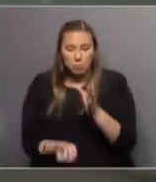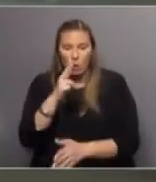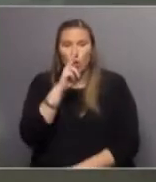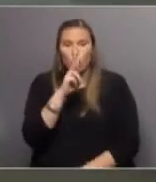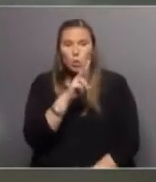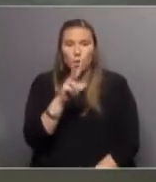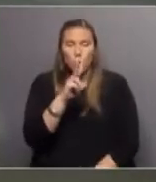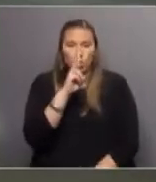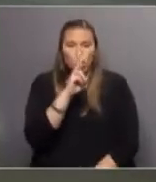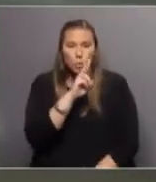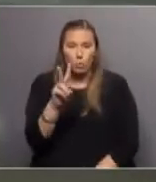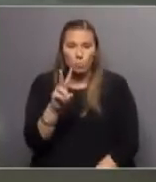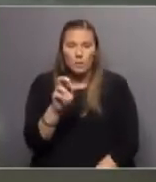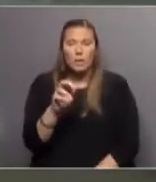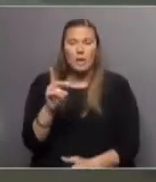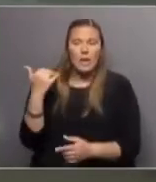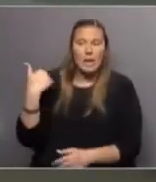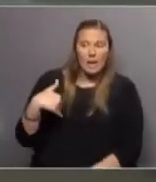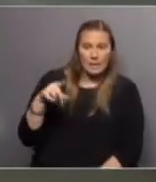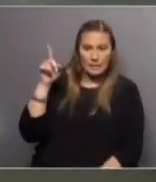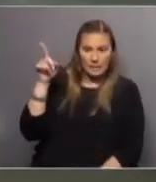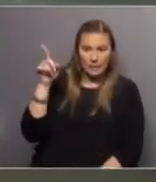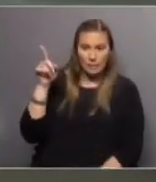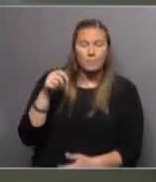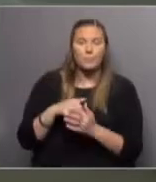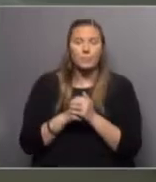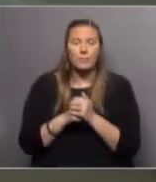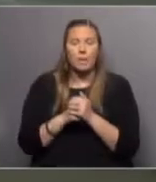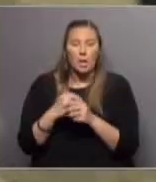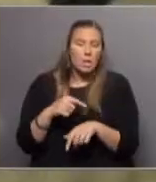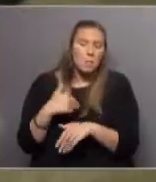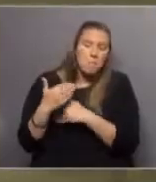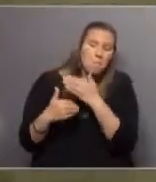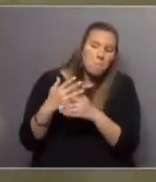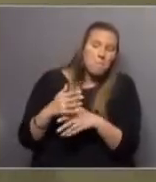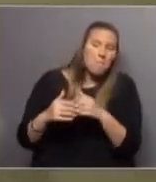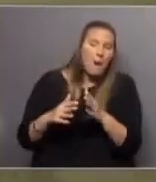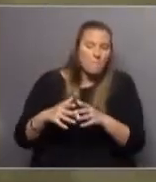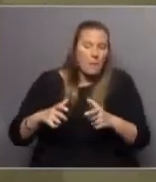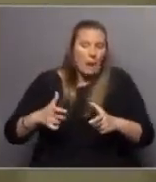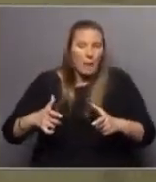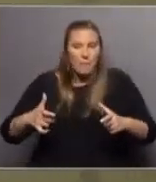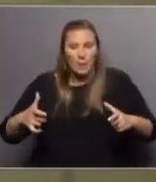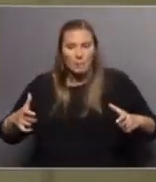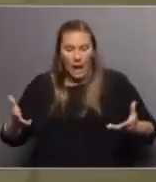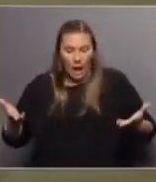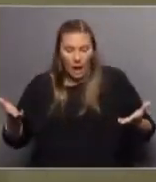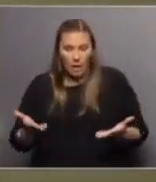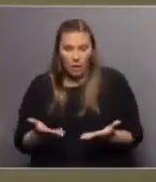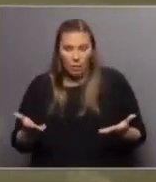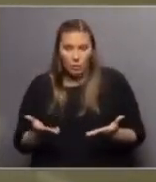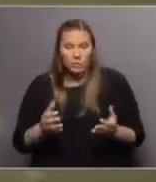en el interior de Argentina, en la ciudad de Paraná. Con el tiempo hemos ido creciendo y hoy por hoy